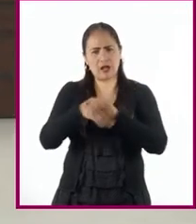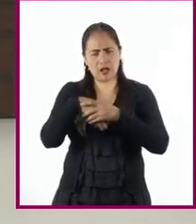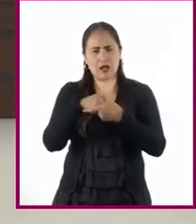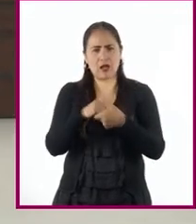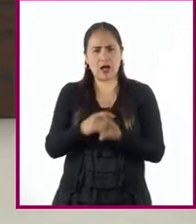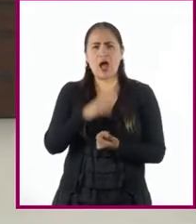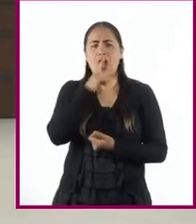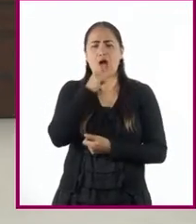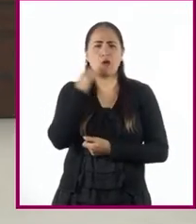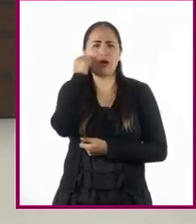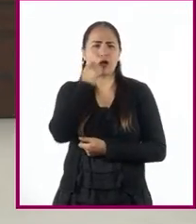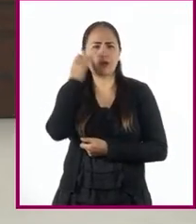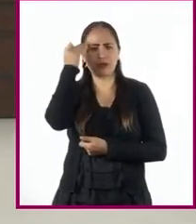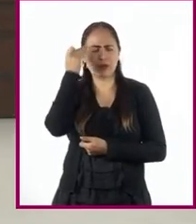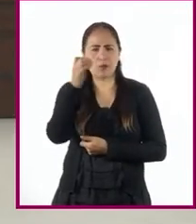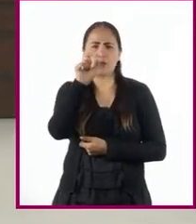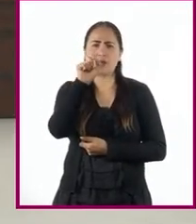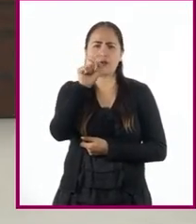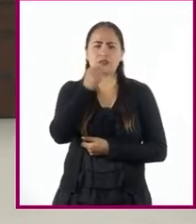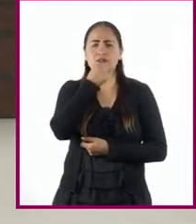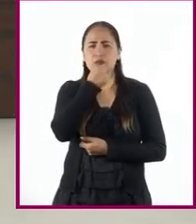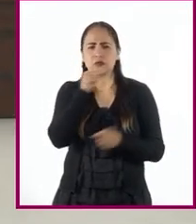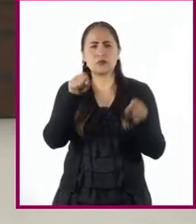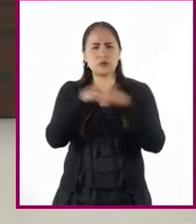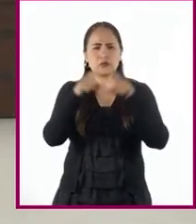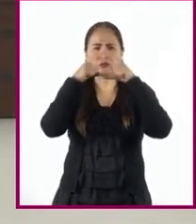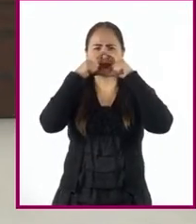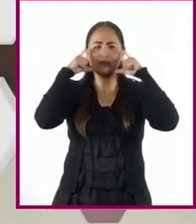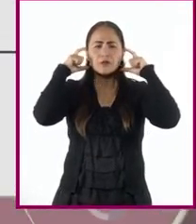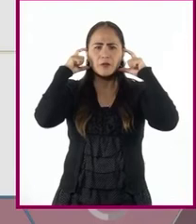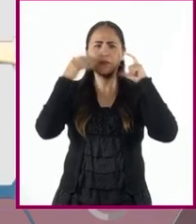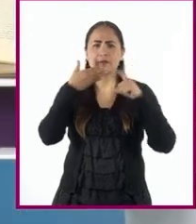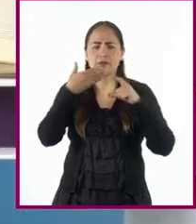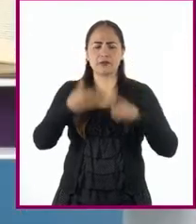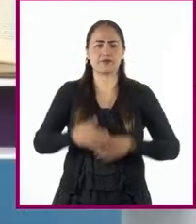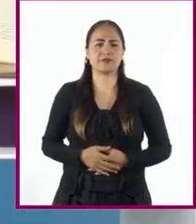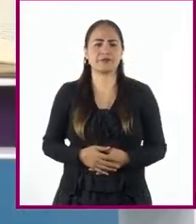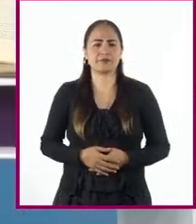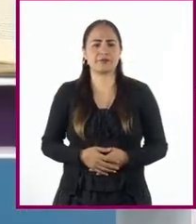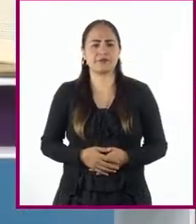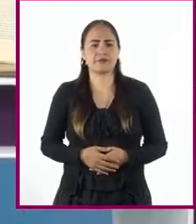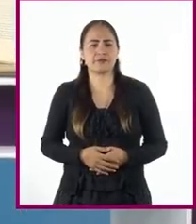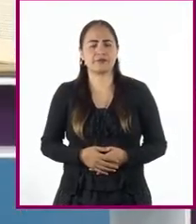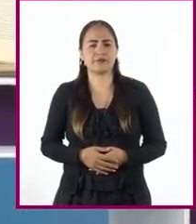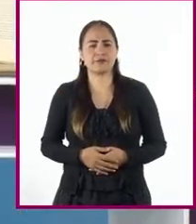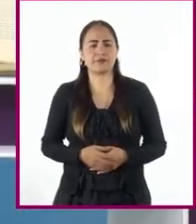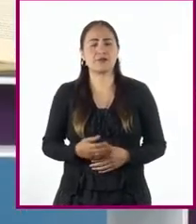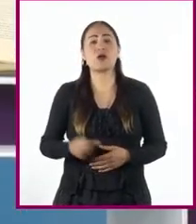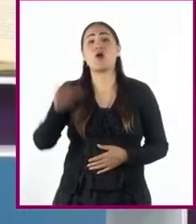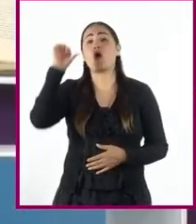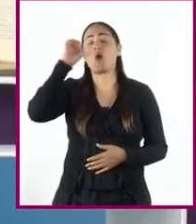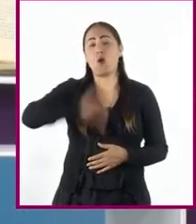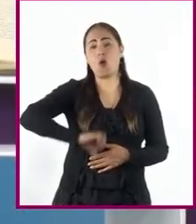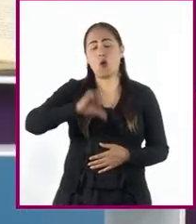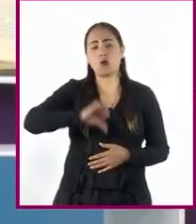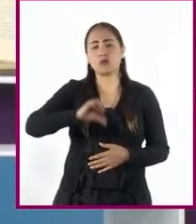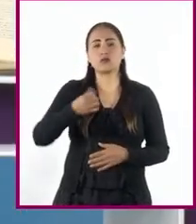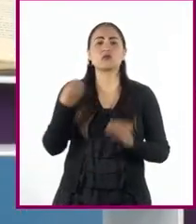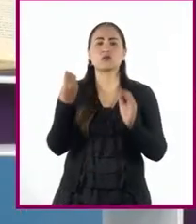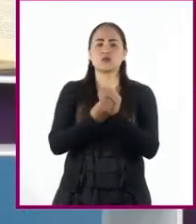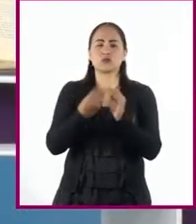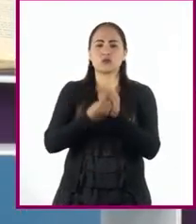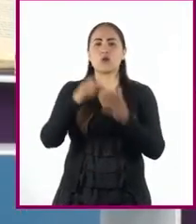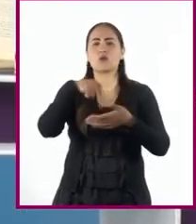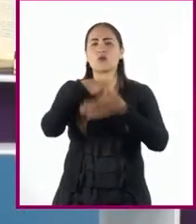20 segundos y usen el cubrebocas de manera correcta. En la sesión del día de hoy comenzaremos una